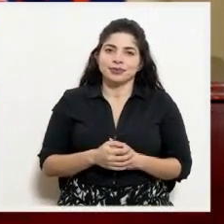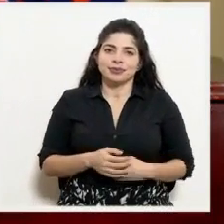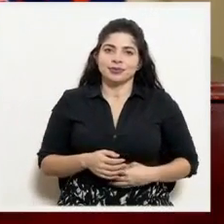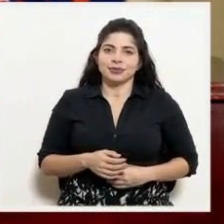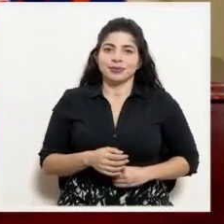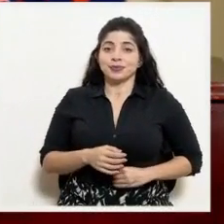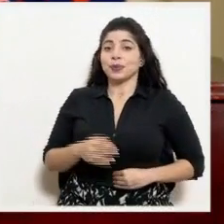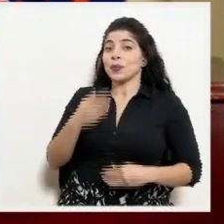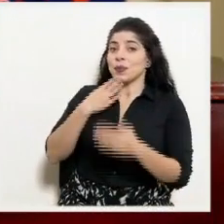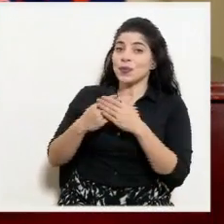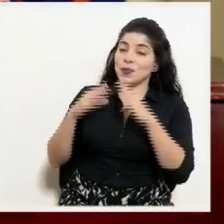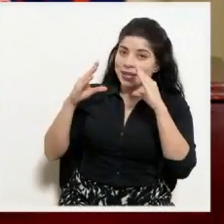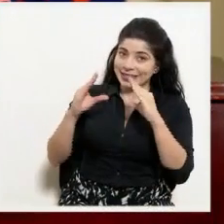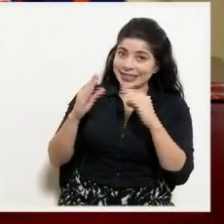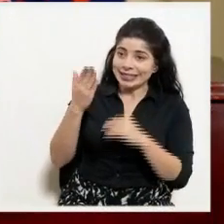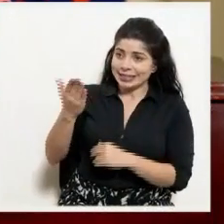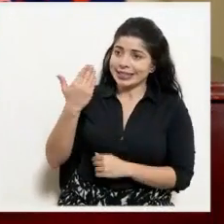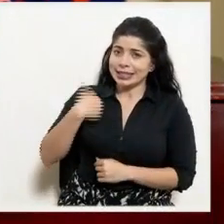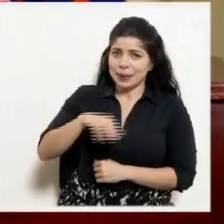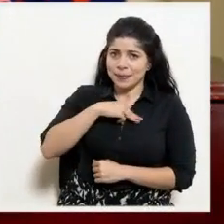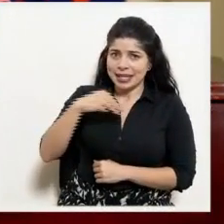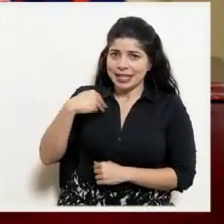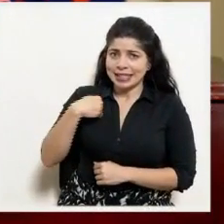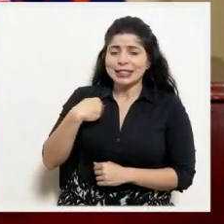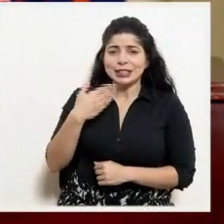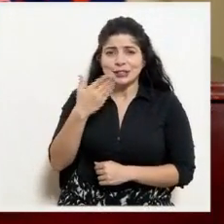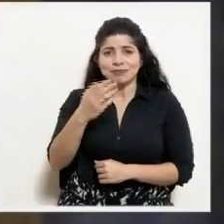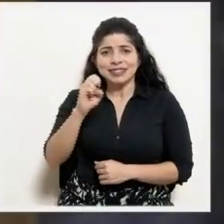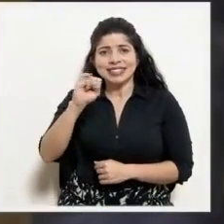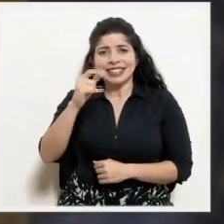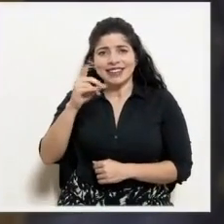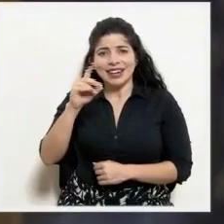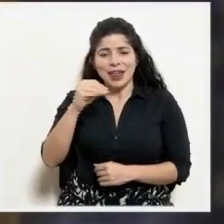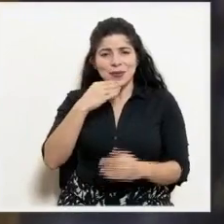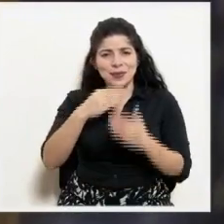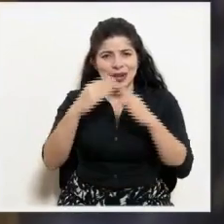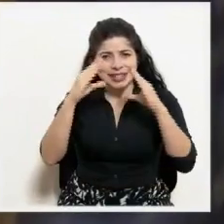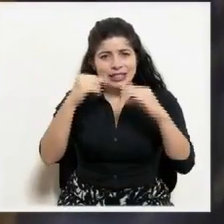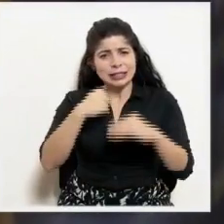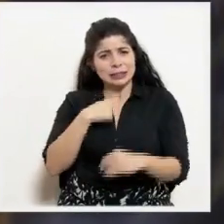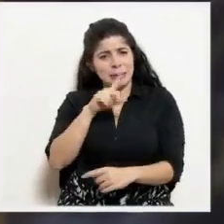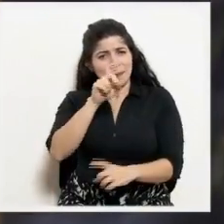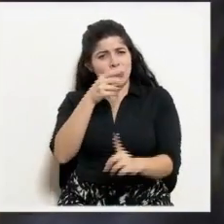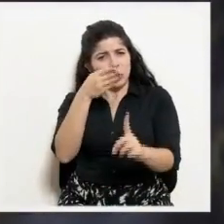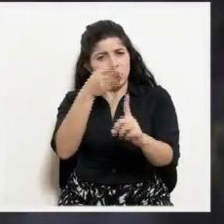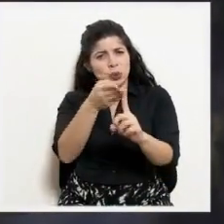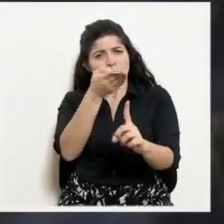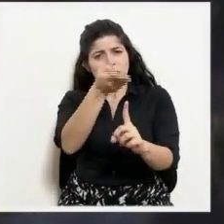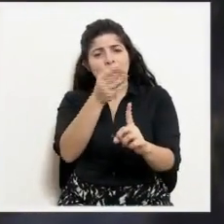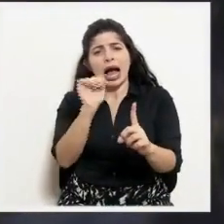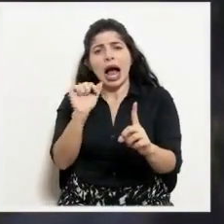Muy buenas tardes, señor ministro. Muy buenas tardes a don Cifredo. Mis consultas para usted, don Agustín.